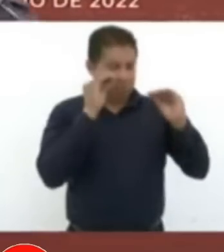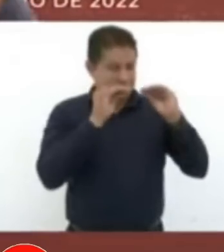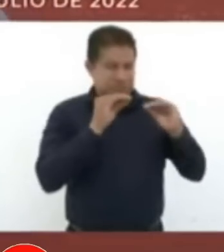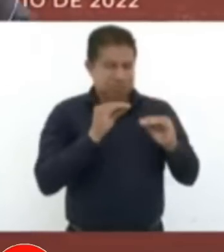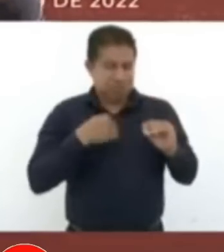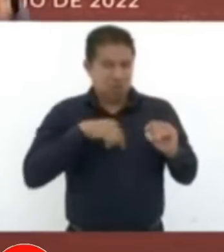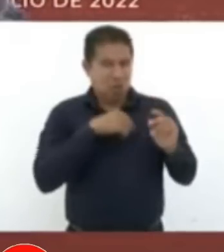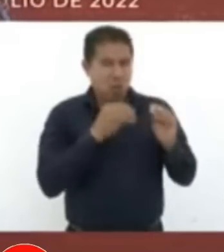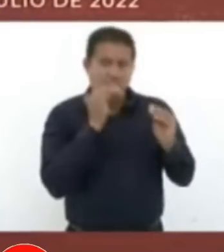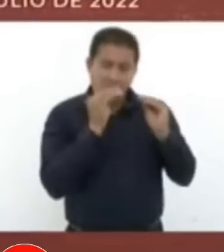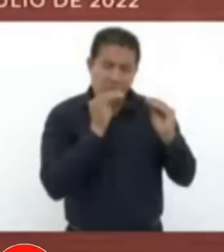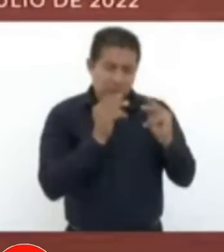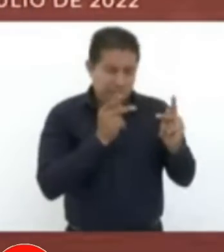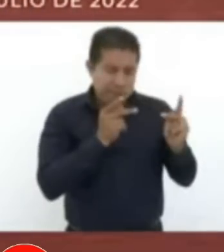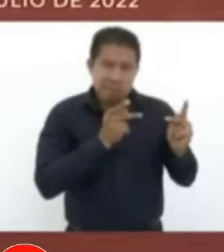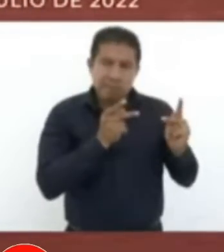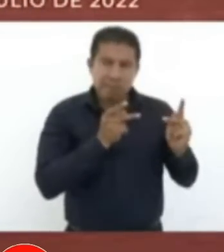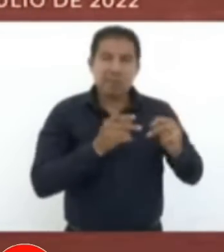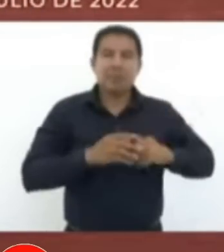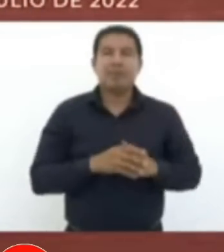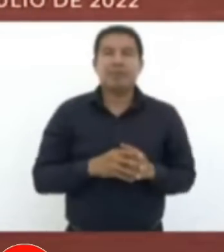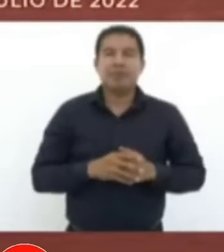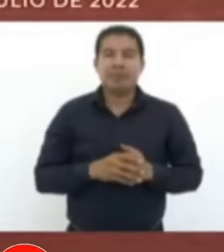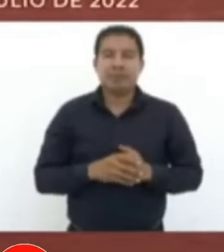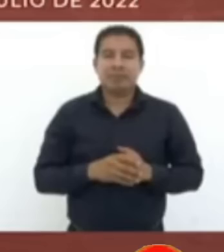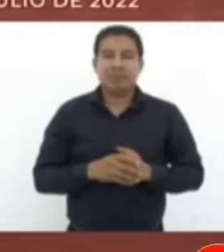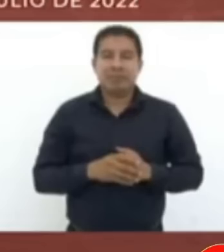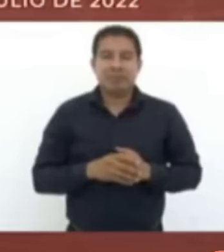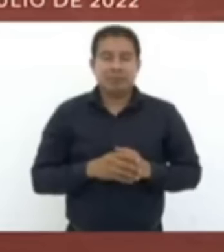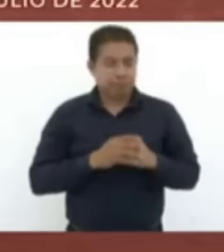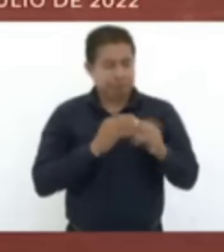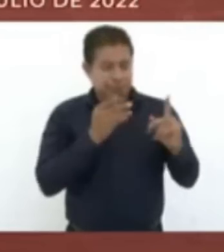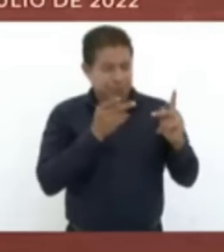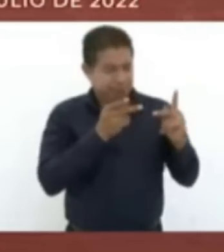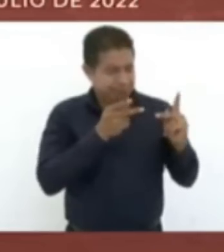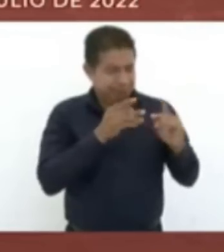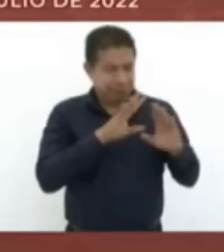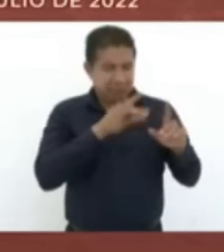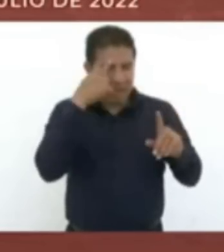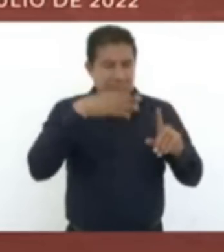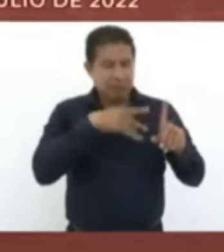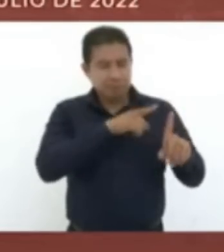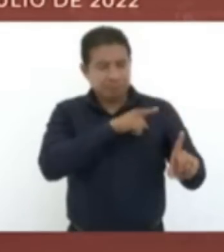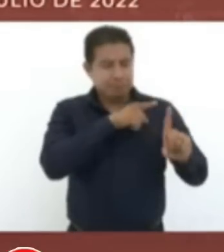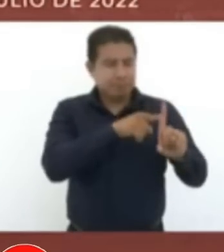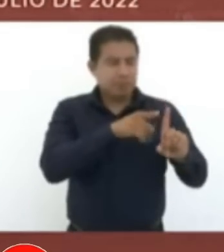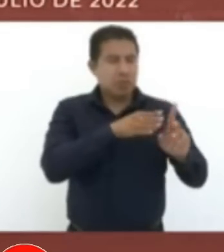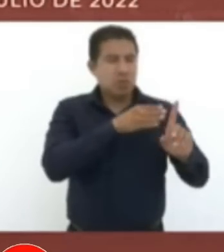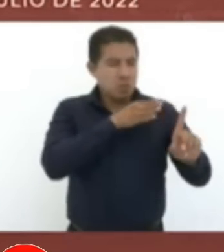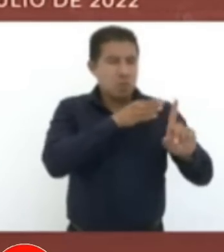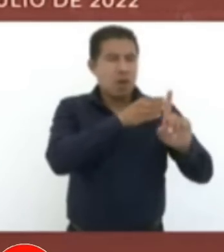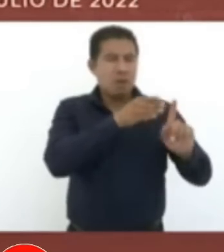orientado, va a quedar